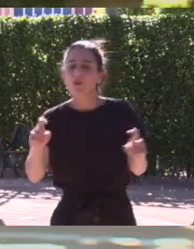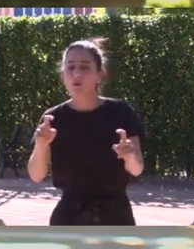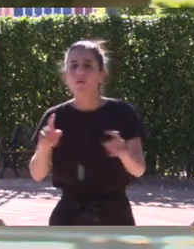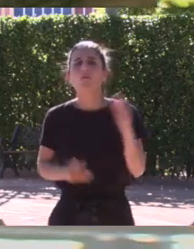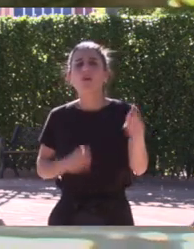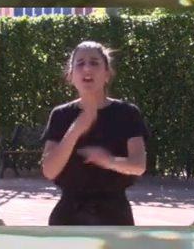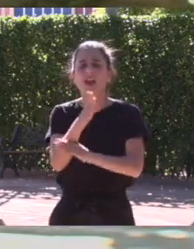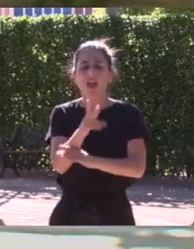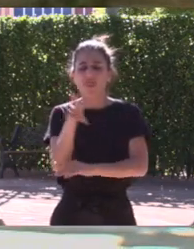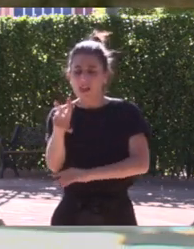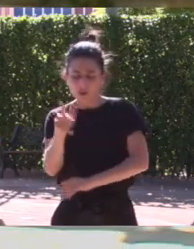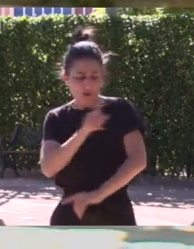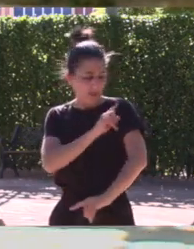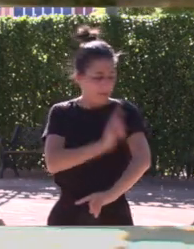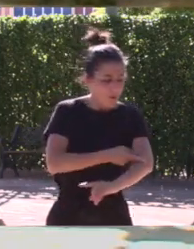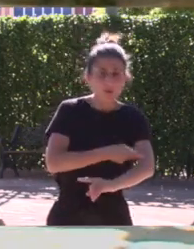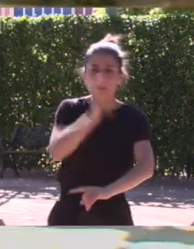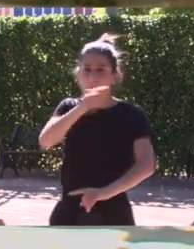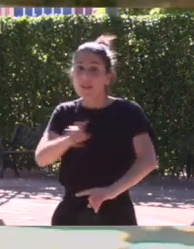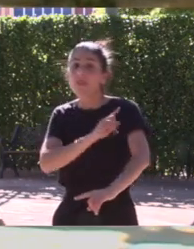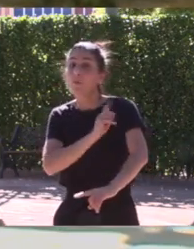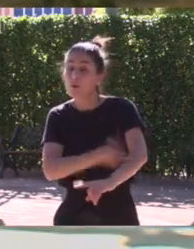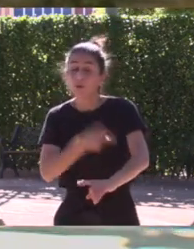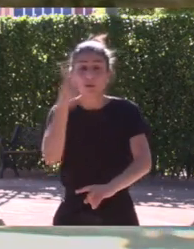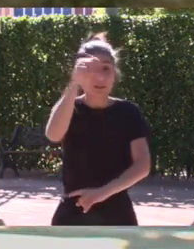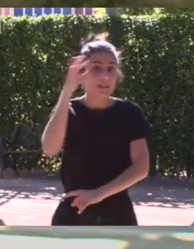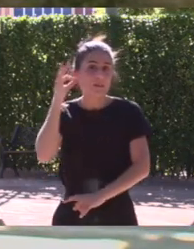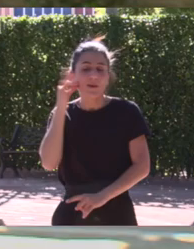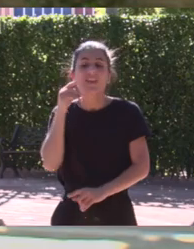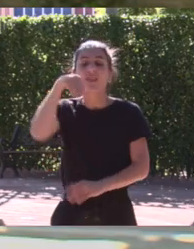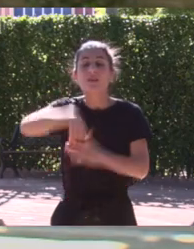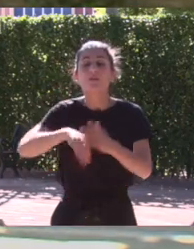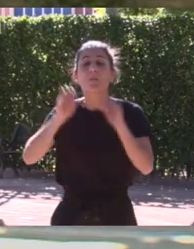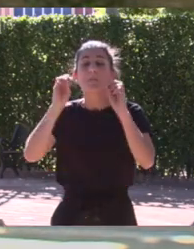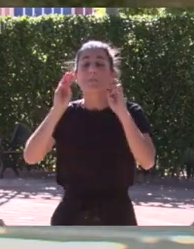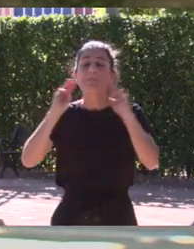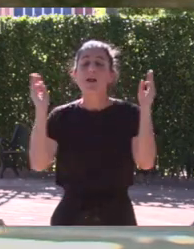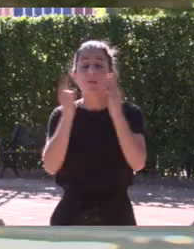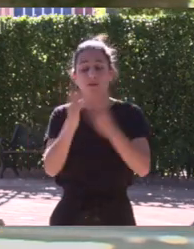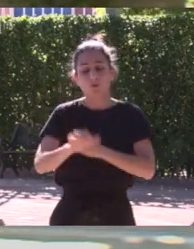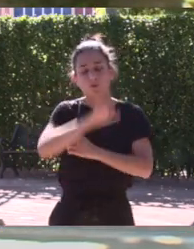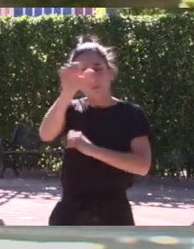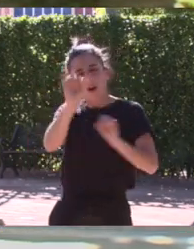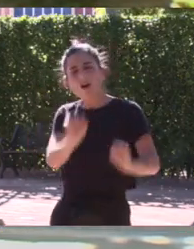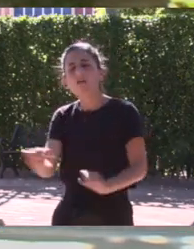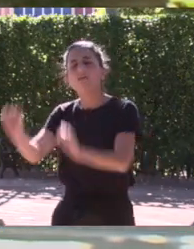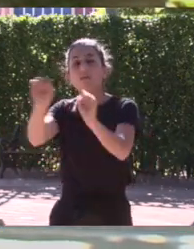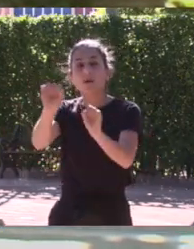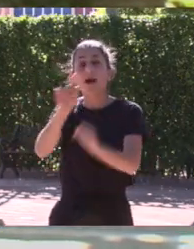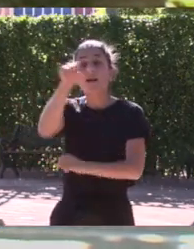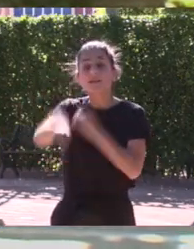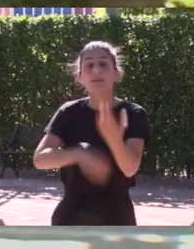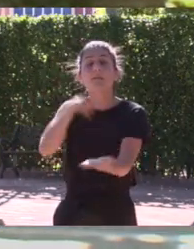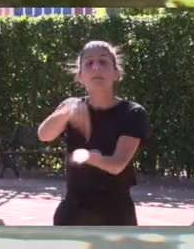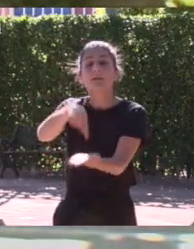en ir a defender los derechos del deporte y de los deportistas y de las deportistas en el Parlamento Europeo, en conseguir en el